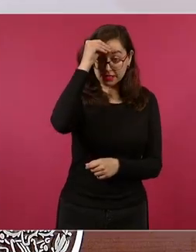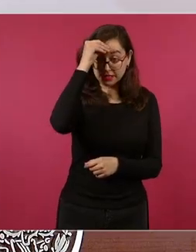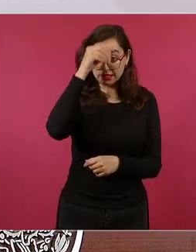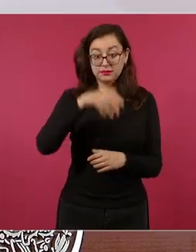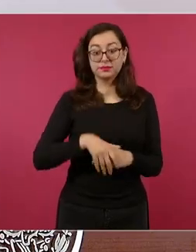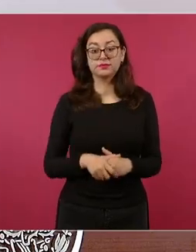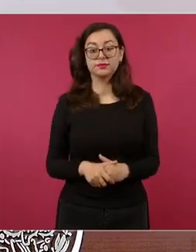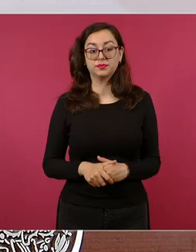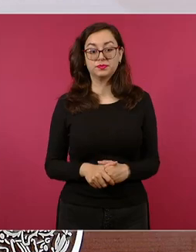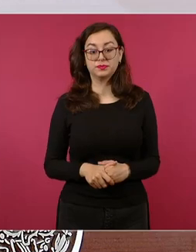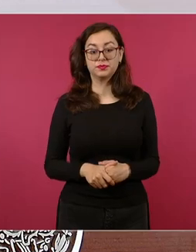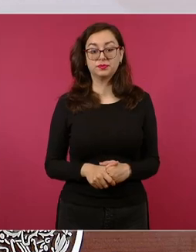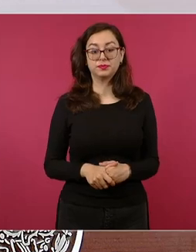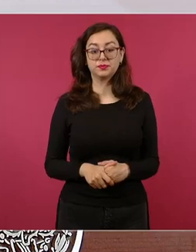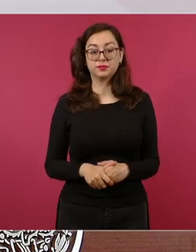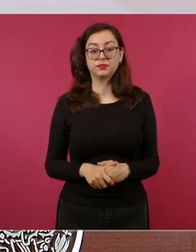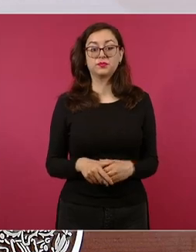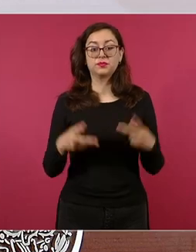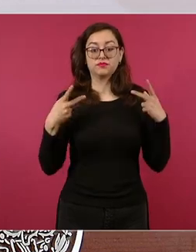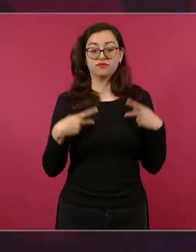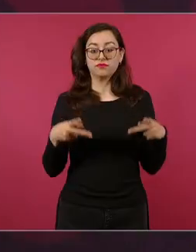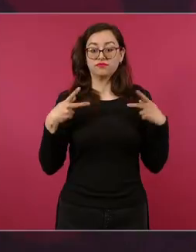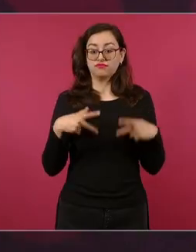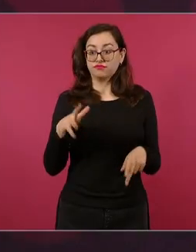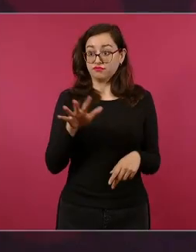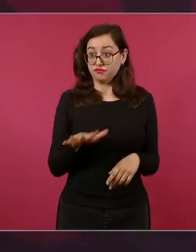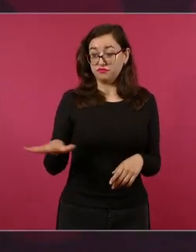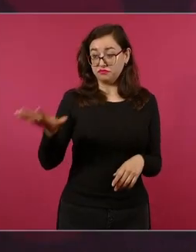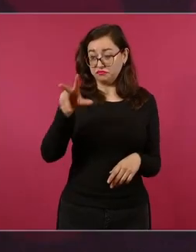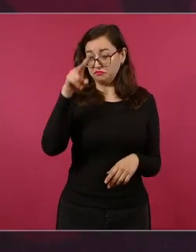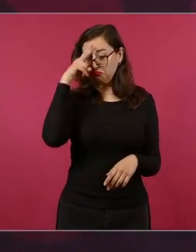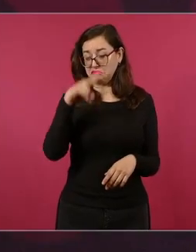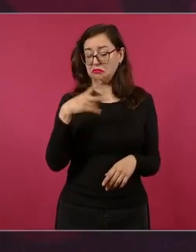no menosprecies al pueblo de México